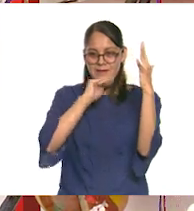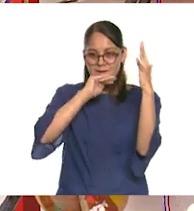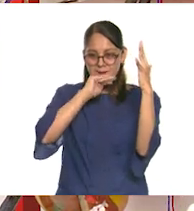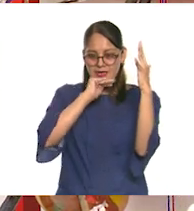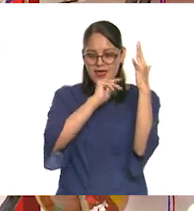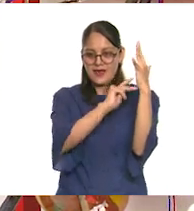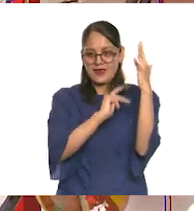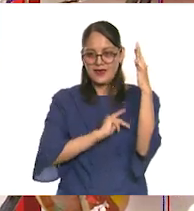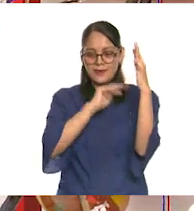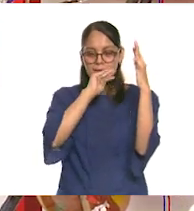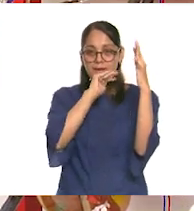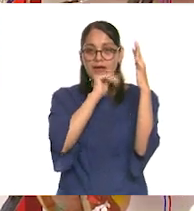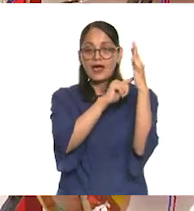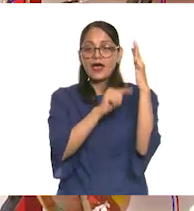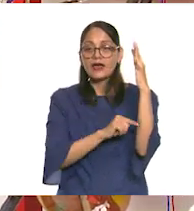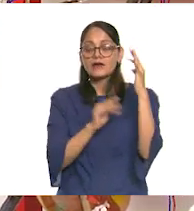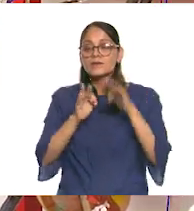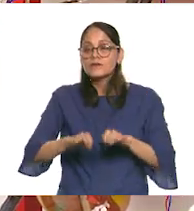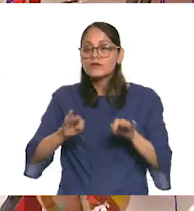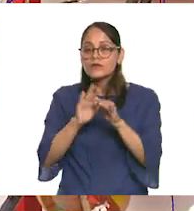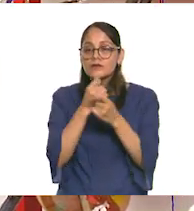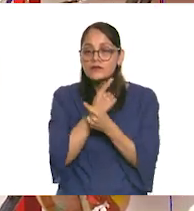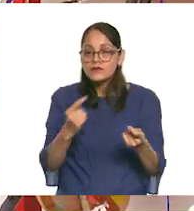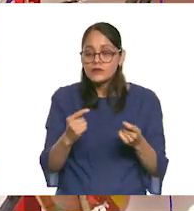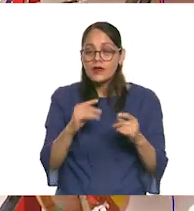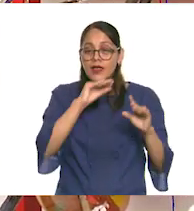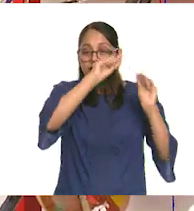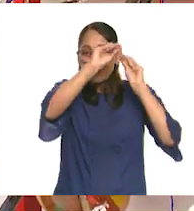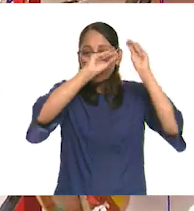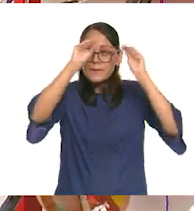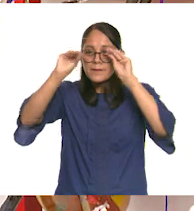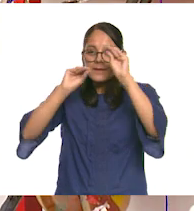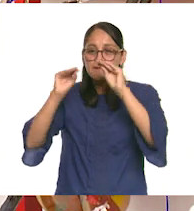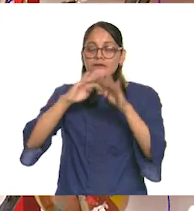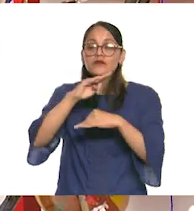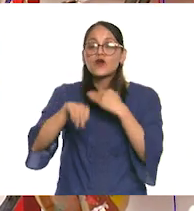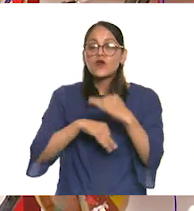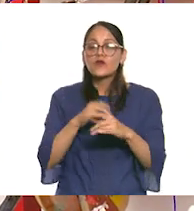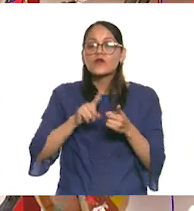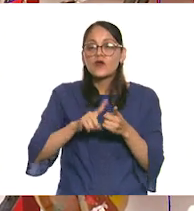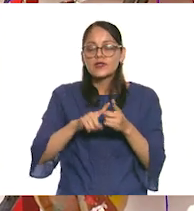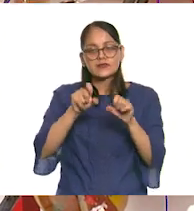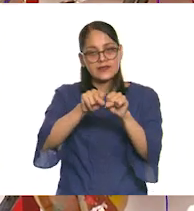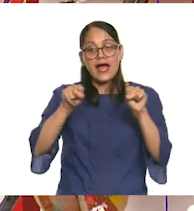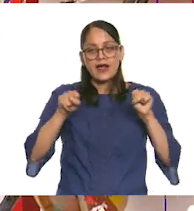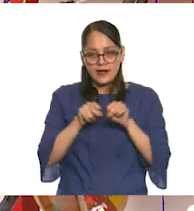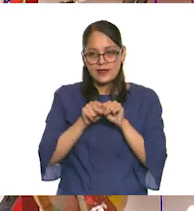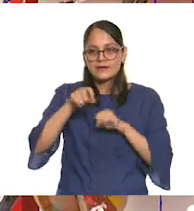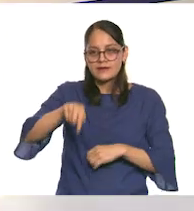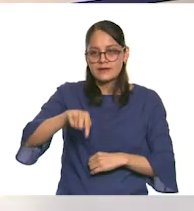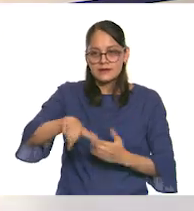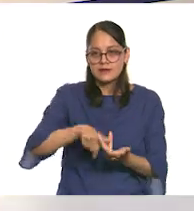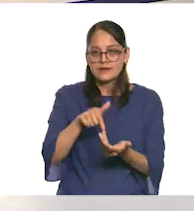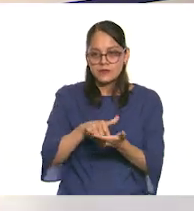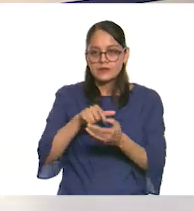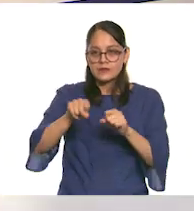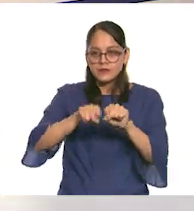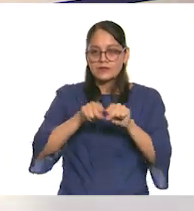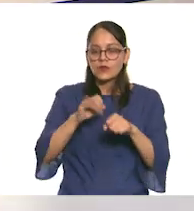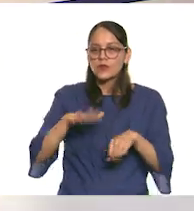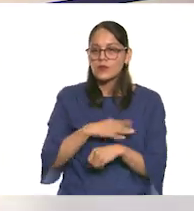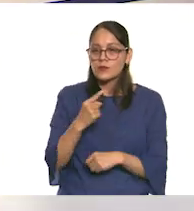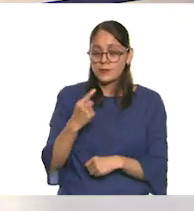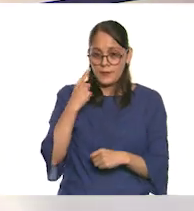Y lo más importante, niñas y niños, la instalación la estamos realizando en nuestro salón de clases. Eso es porque un elemento